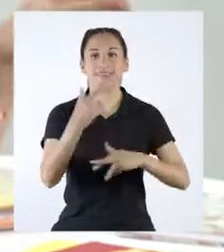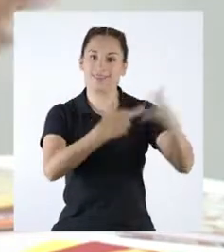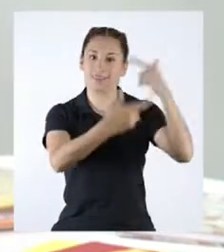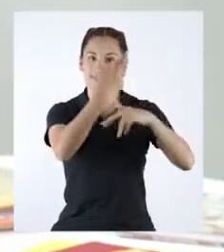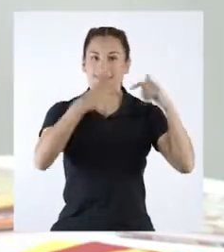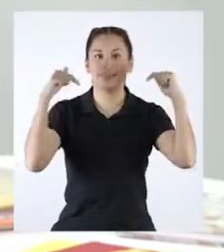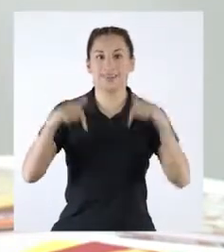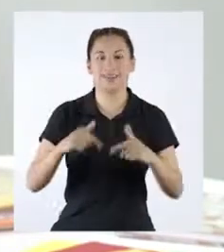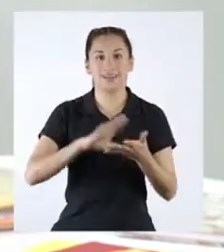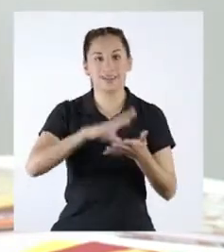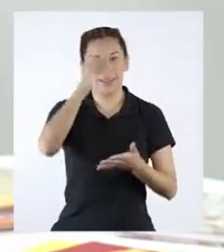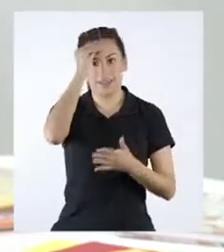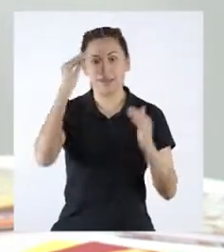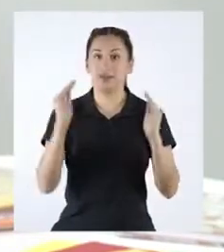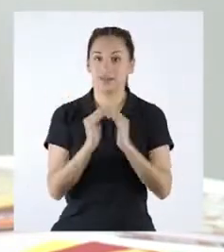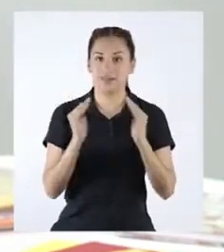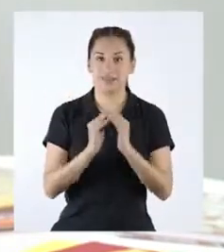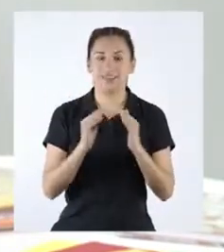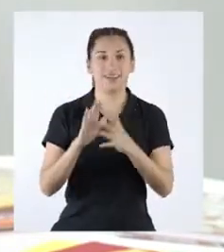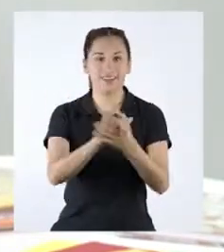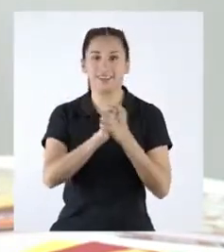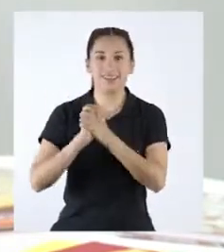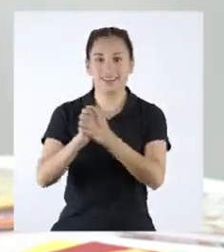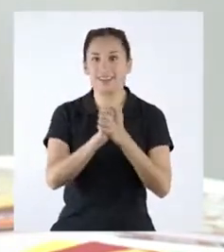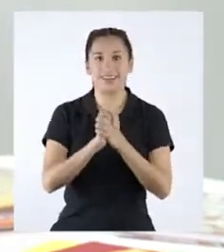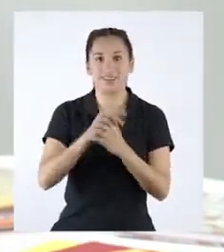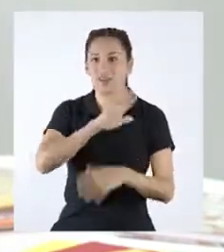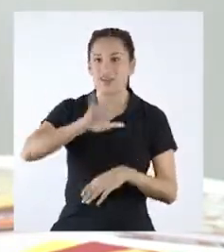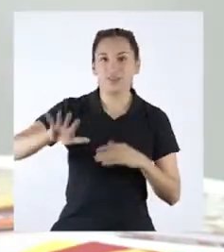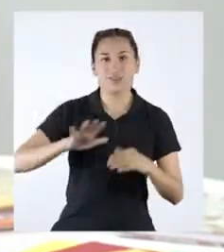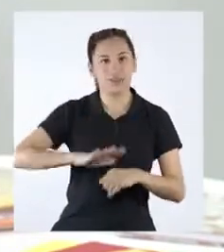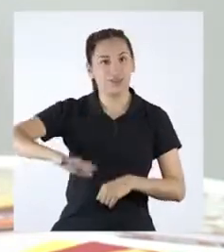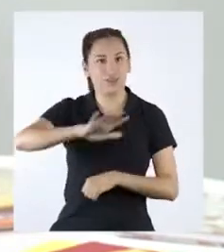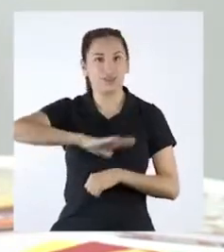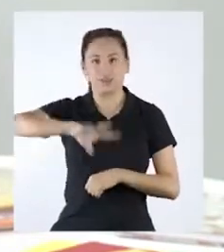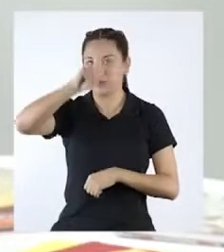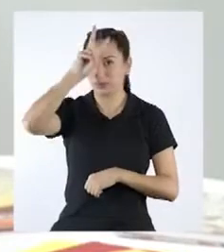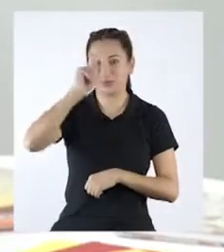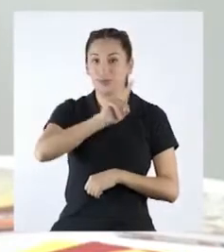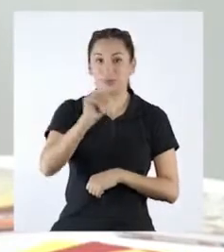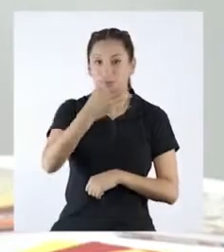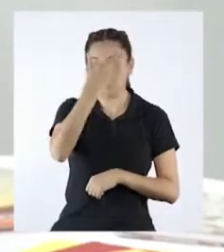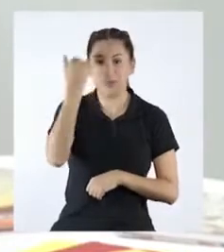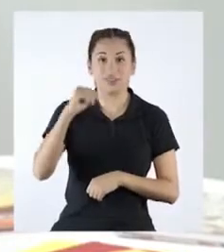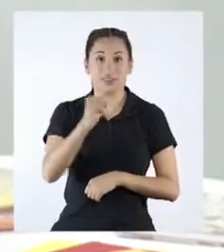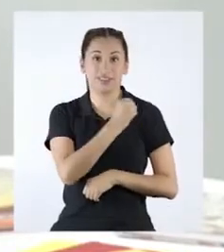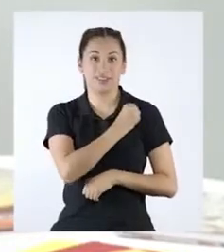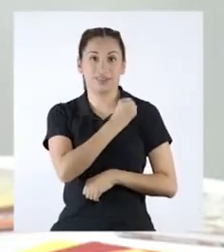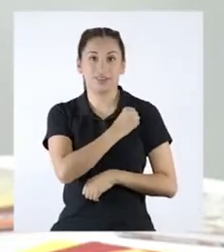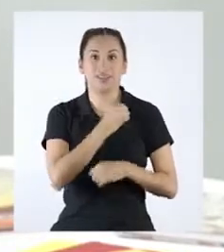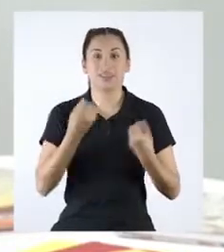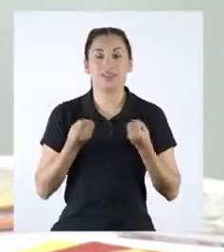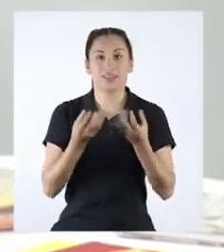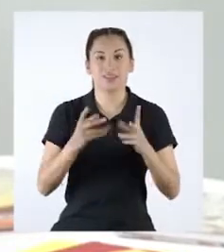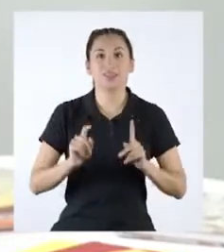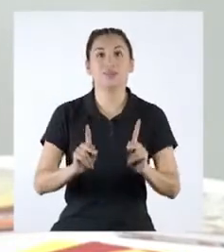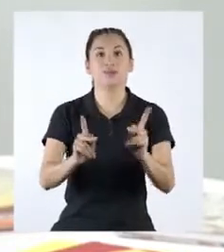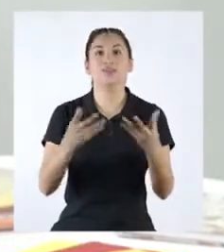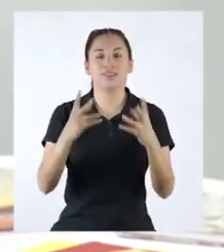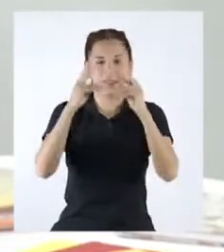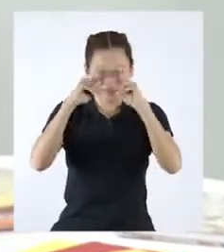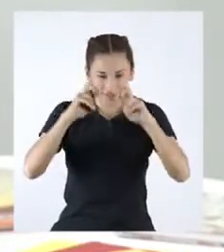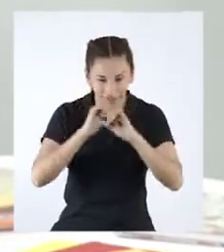Estamos de vuelta aquí en Aprendo en Casa, amigas y amigos de todo el Perú. No olviden que en la secundaria tenemos la